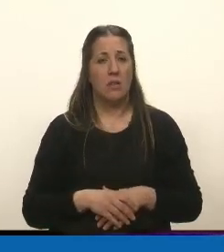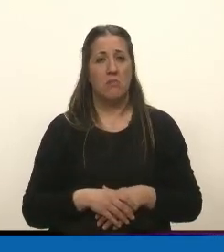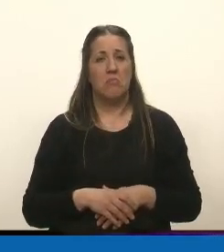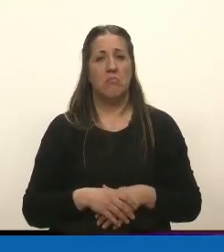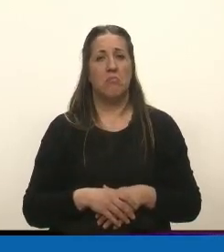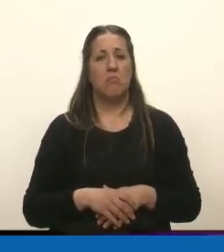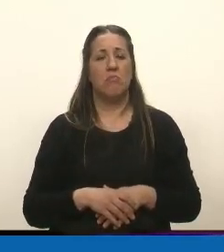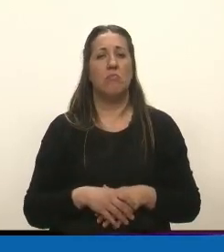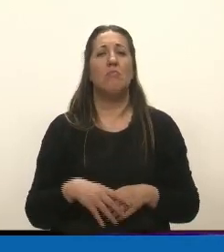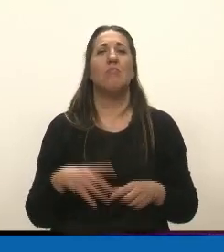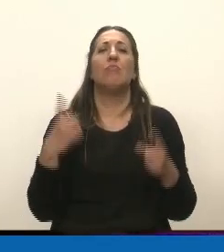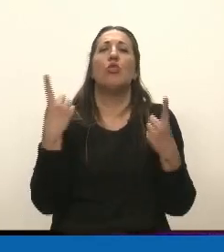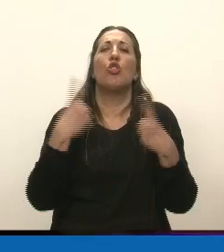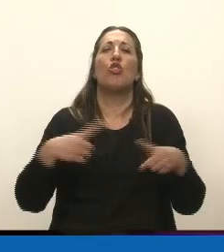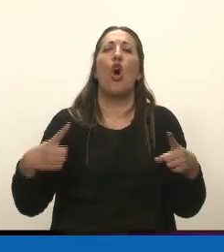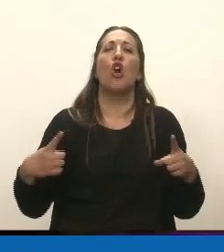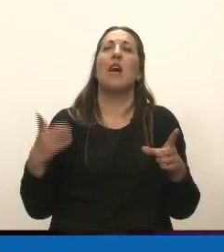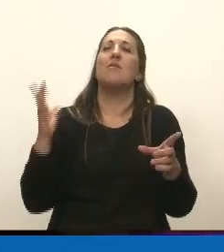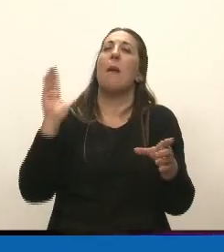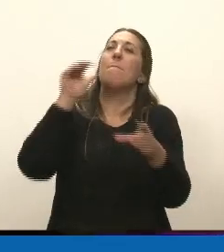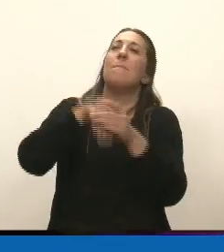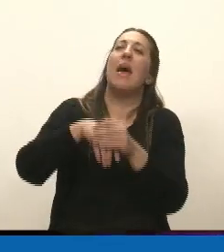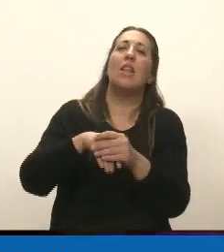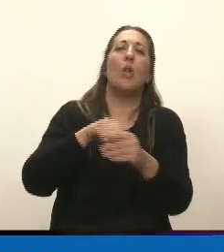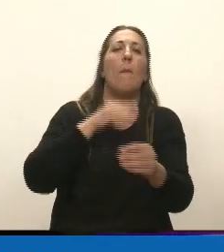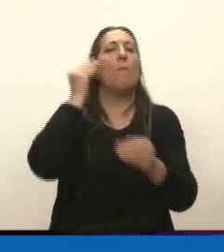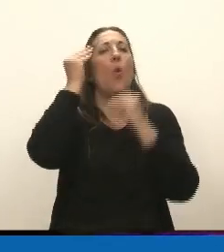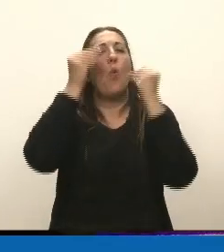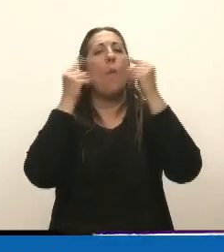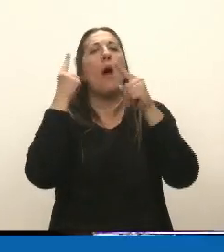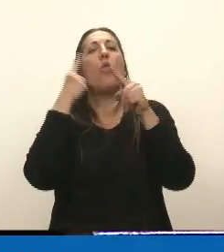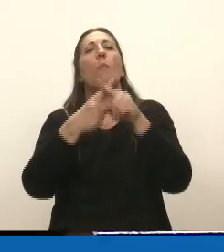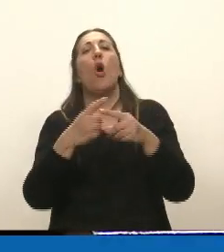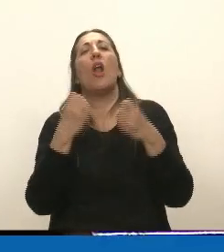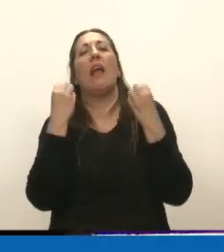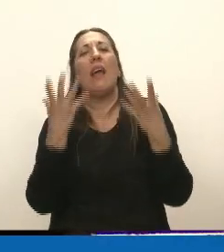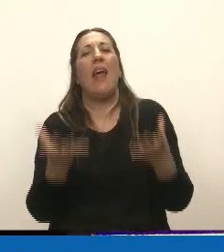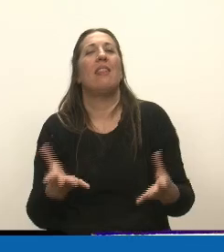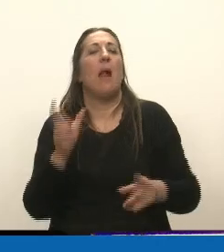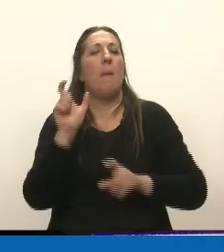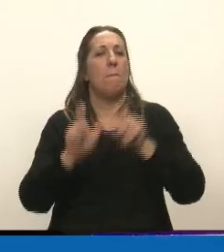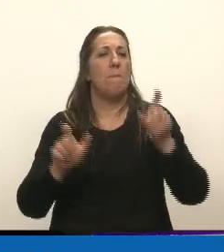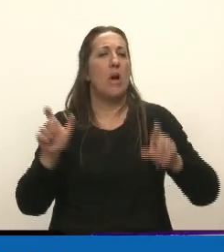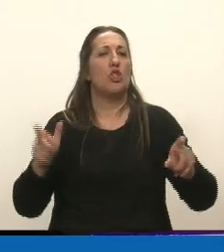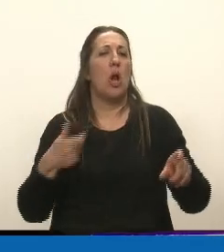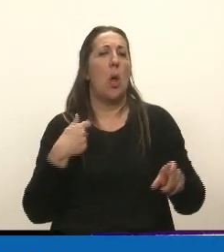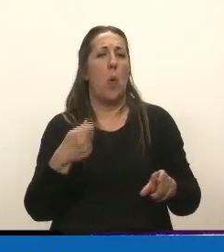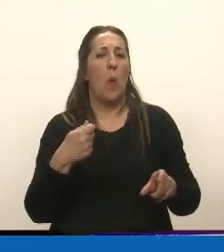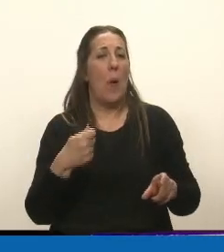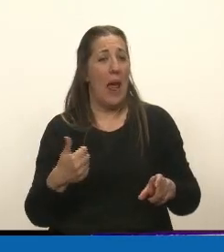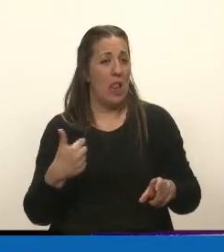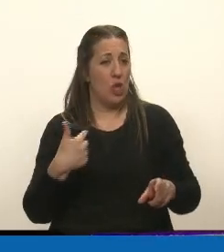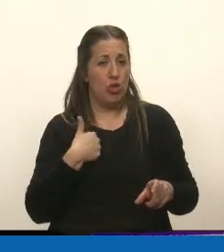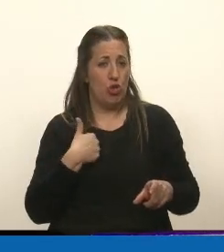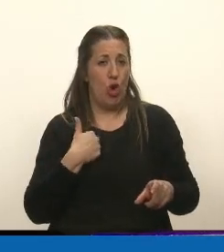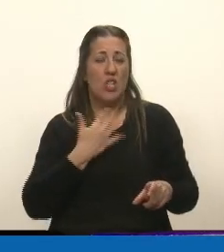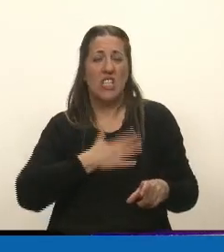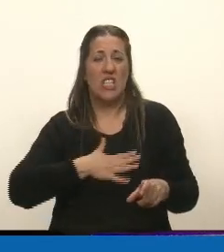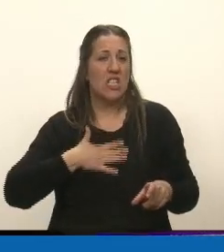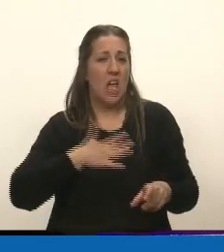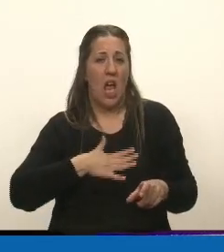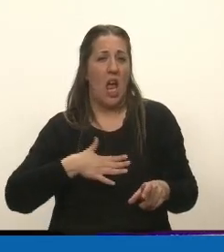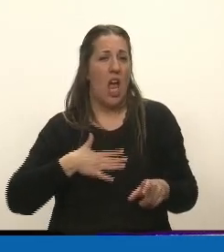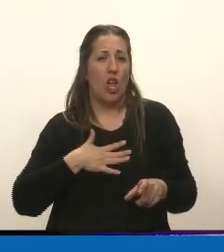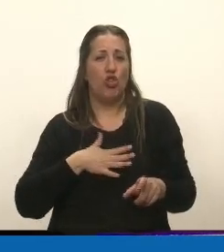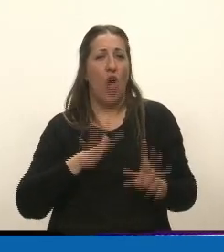pocas intervenciones preocupadas por cómo están los jubilados. Esta es la sensación que me llevo de